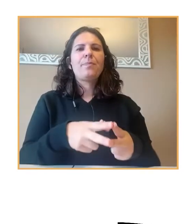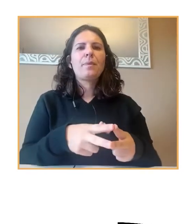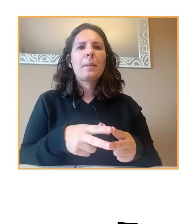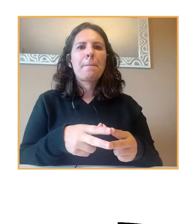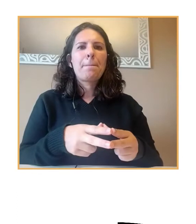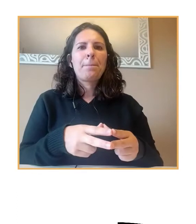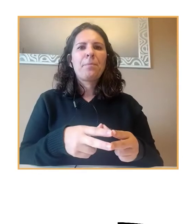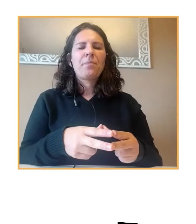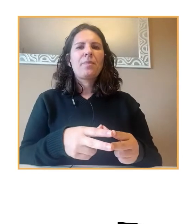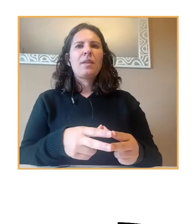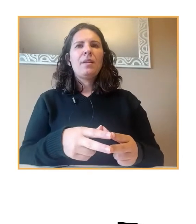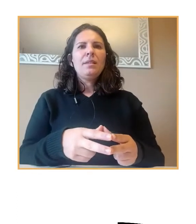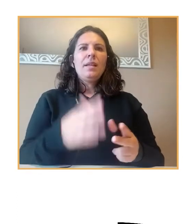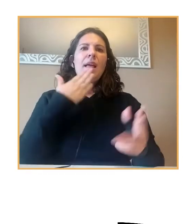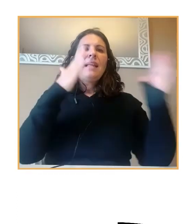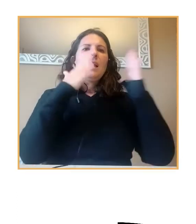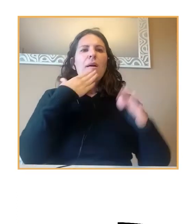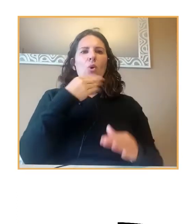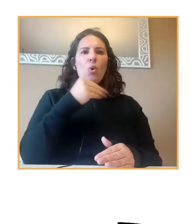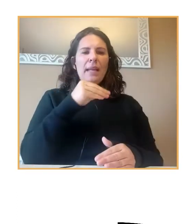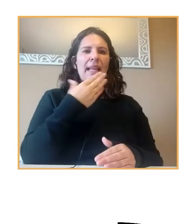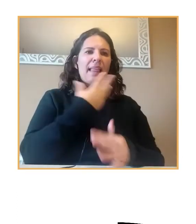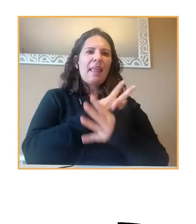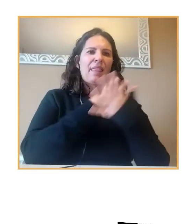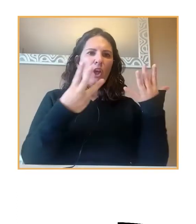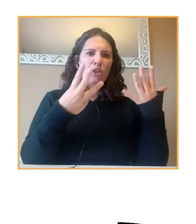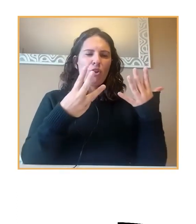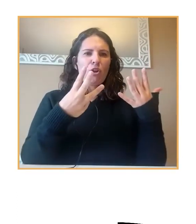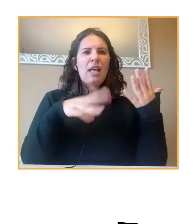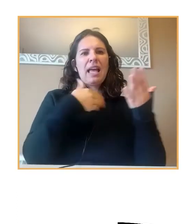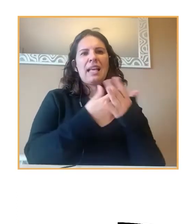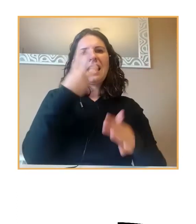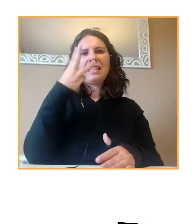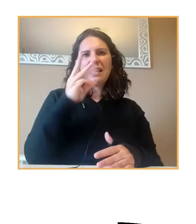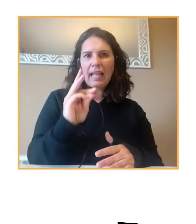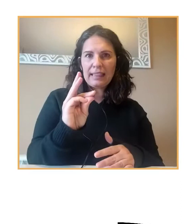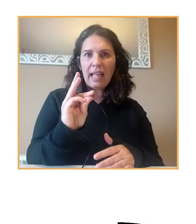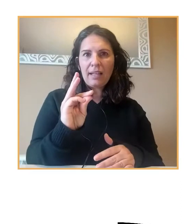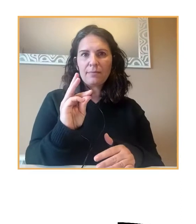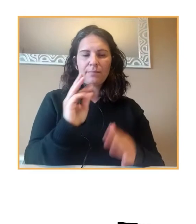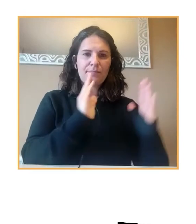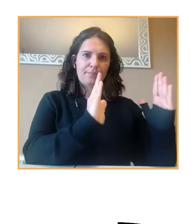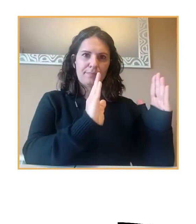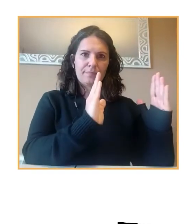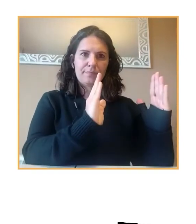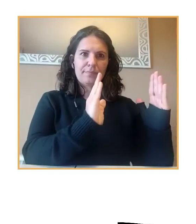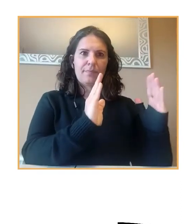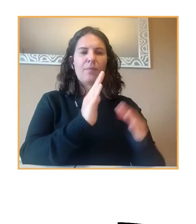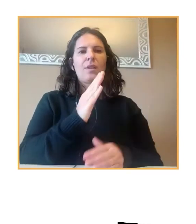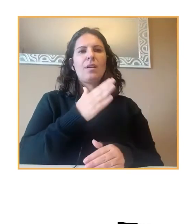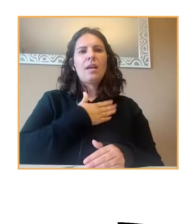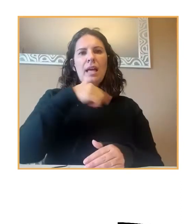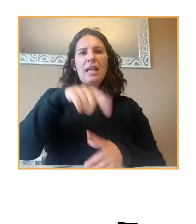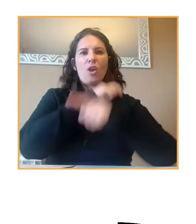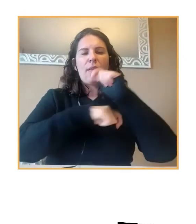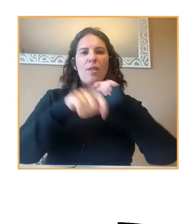En la etapa juvenil, podríamos llamar 18, desde la mayoría de edades hasta los 30 años, podríamos considerarlo. Nuestra asociación hoy en día